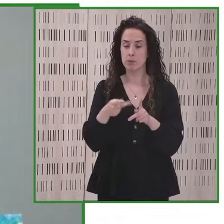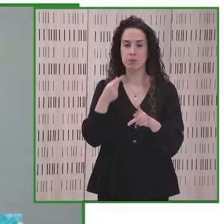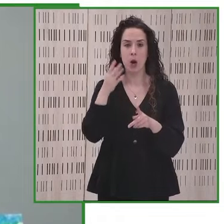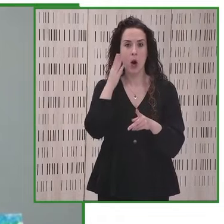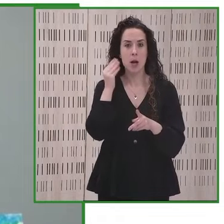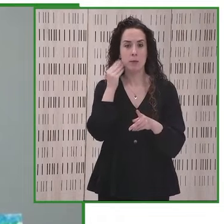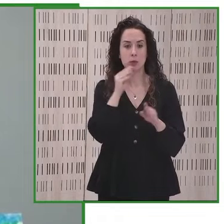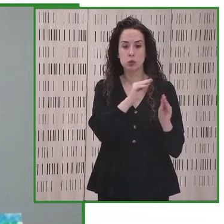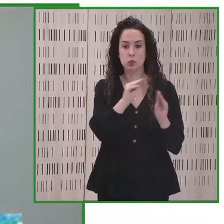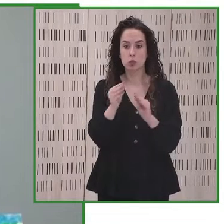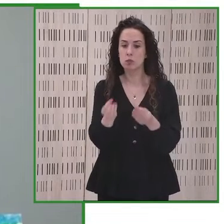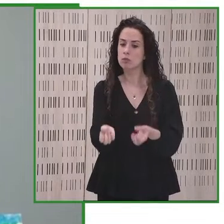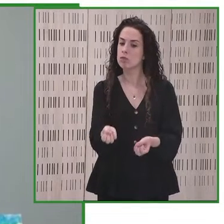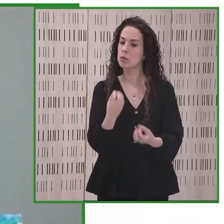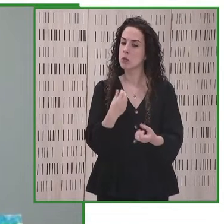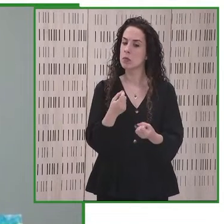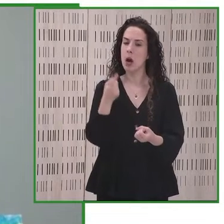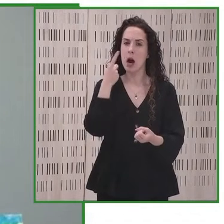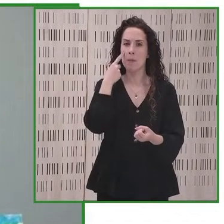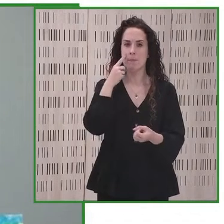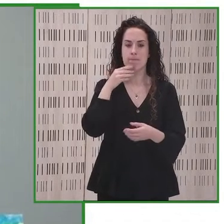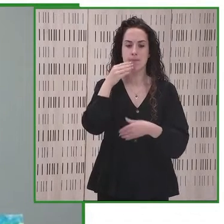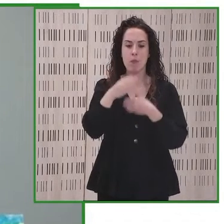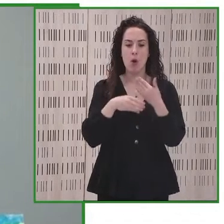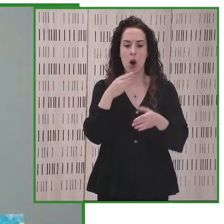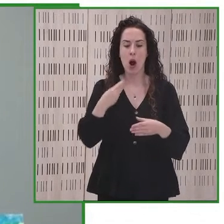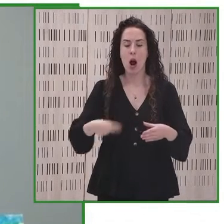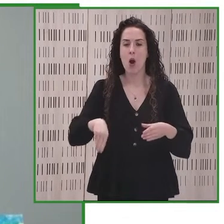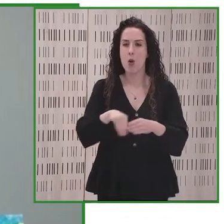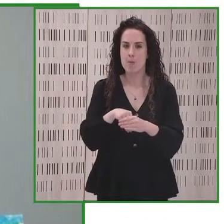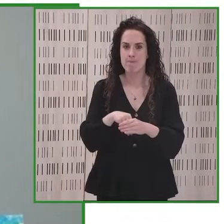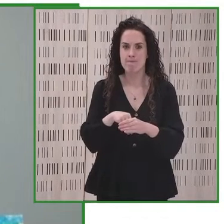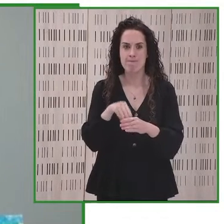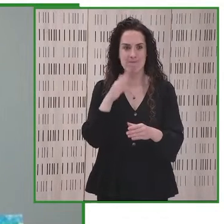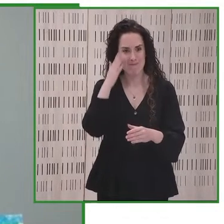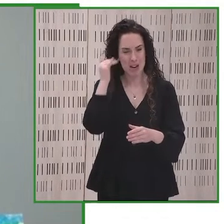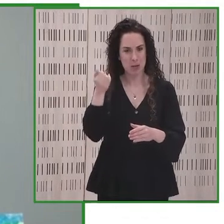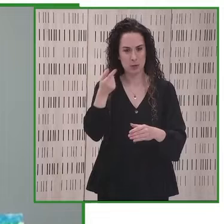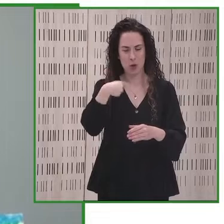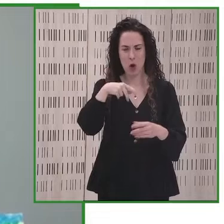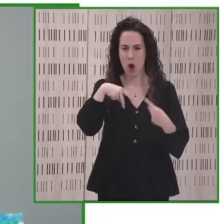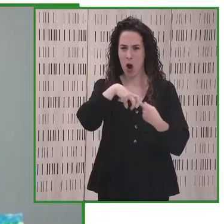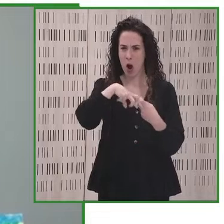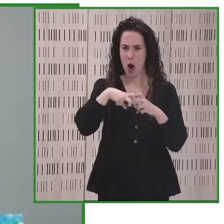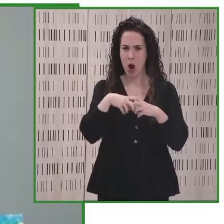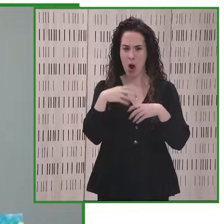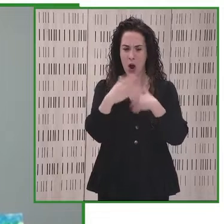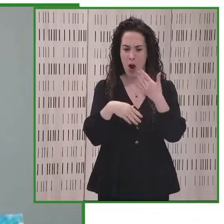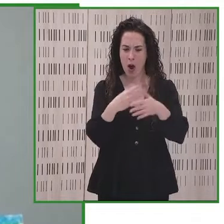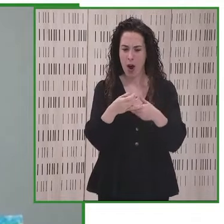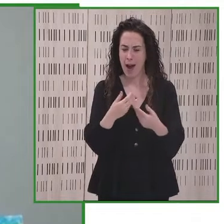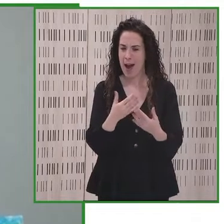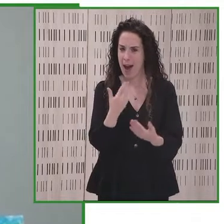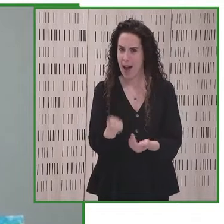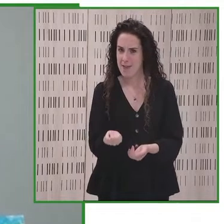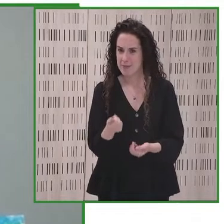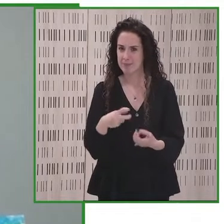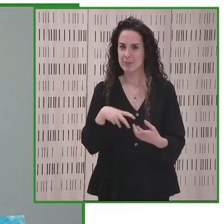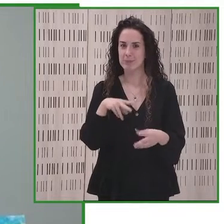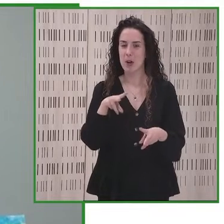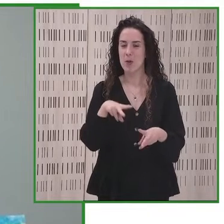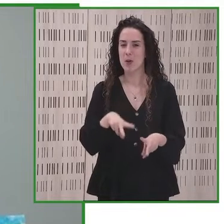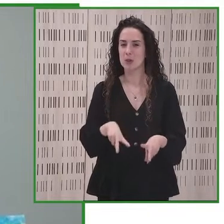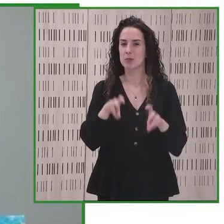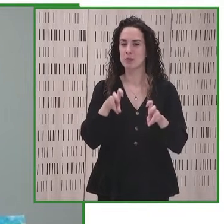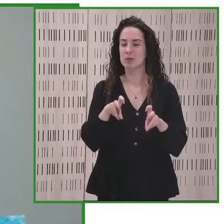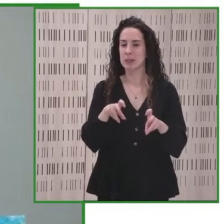ser parte de este tremendo proceso de inclusión porque aún tenemos muchos desafíos y debemos avanzar con celeridad con efectivo respeto